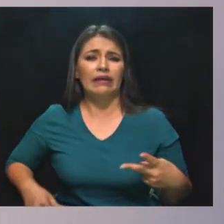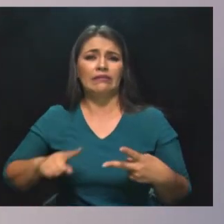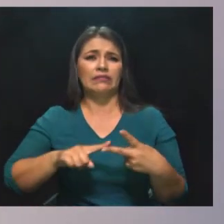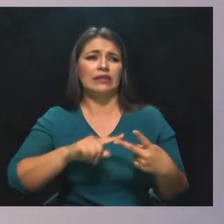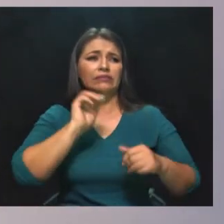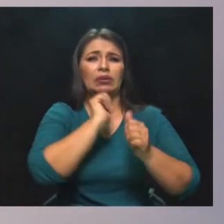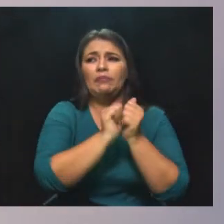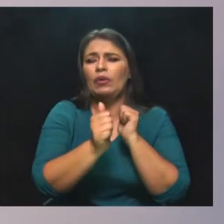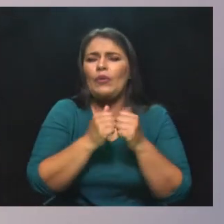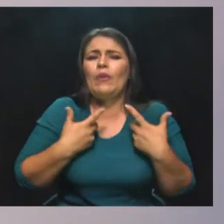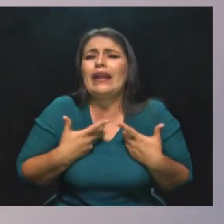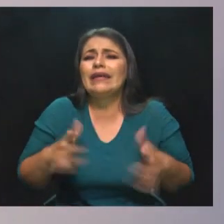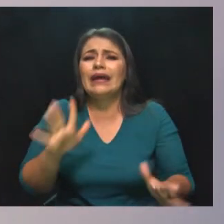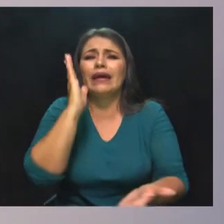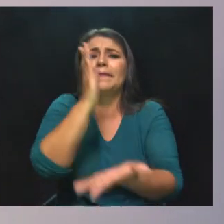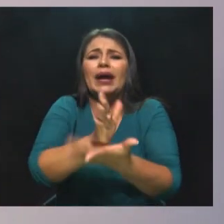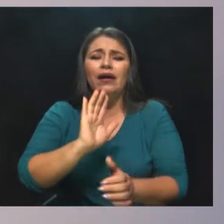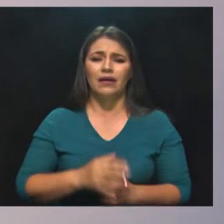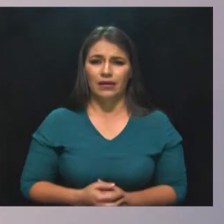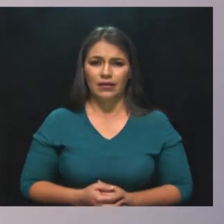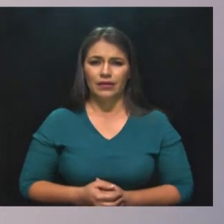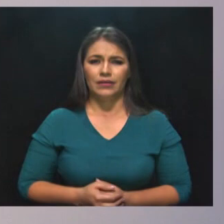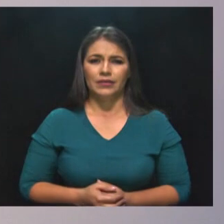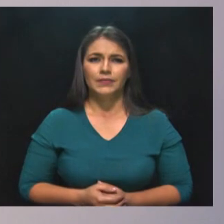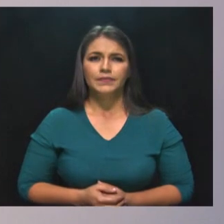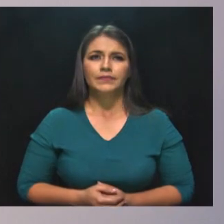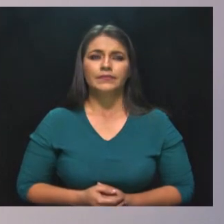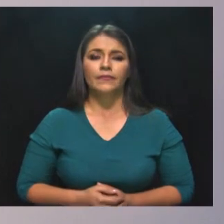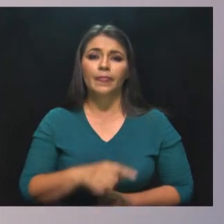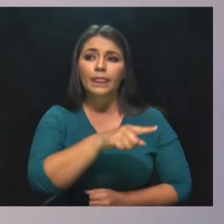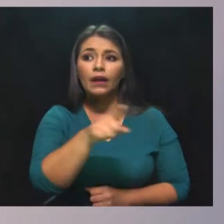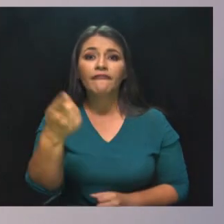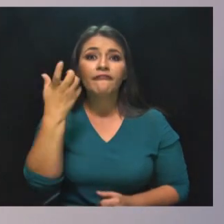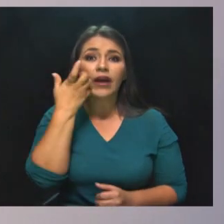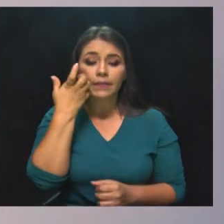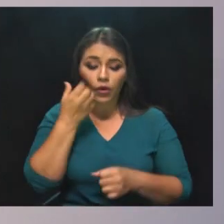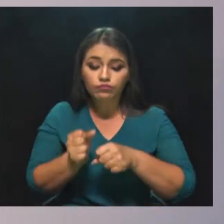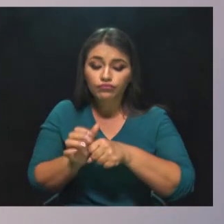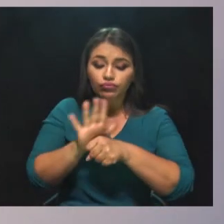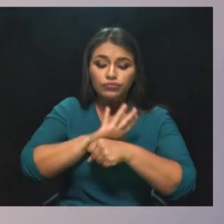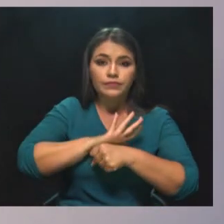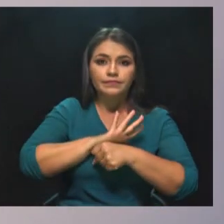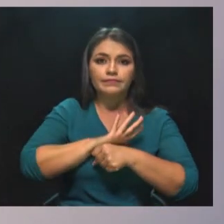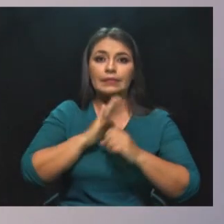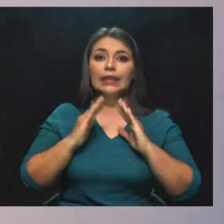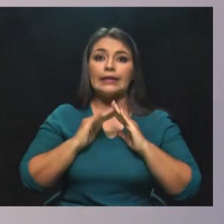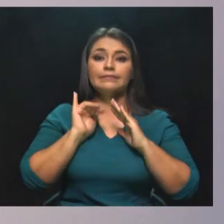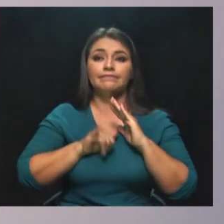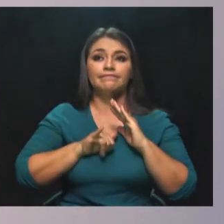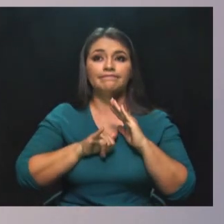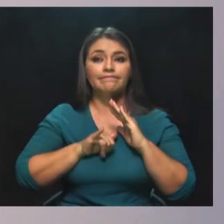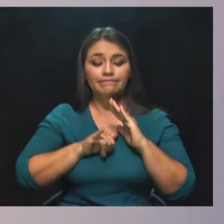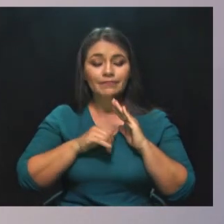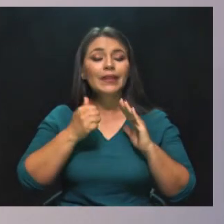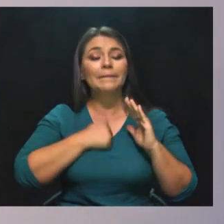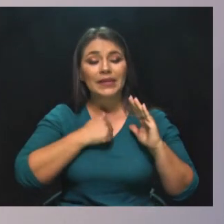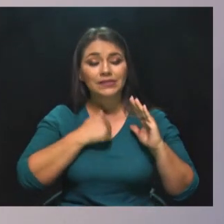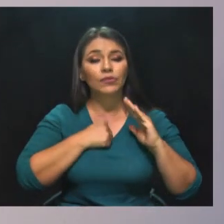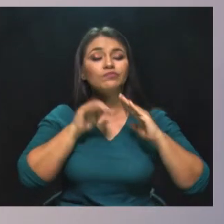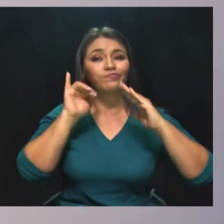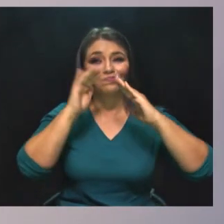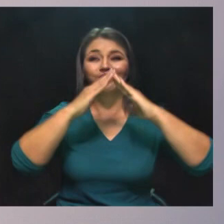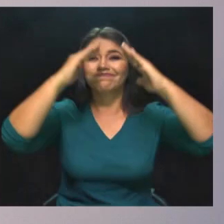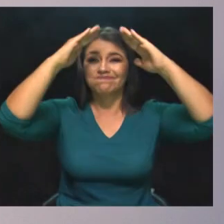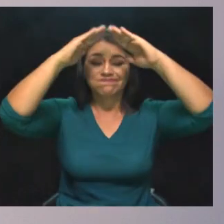deportistas, etc. Quienes tengan confirmado el contagio por coronavirus deben autoaislarse, al igual